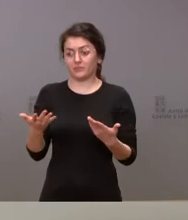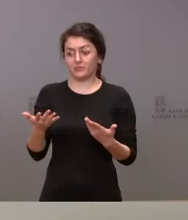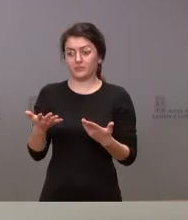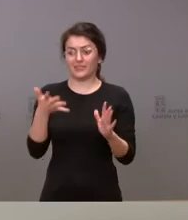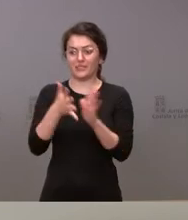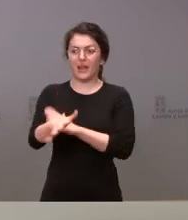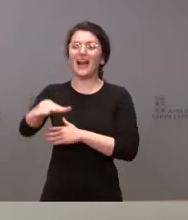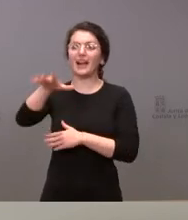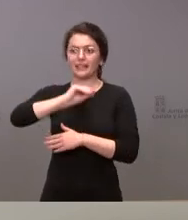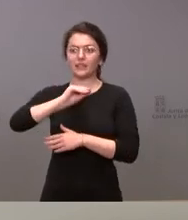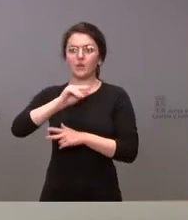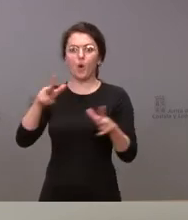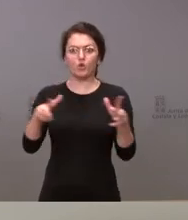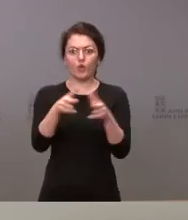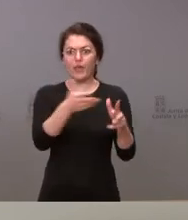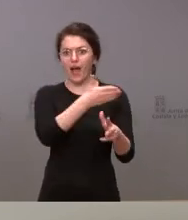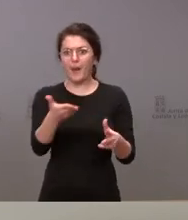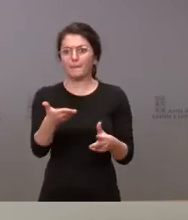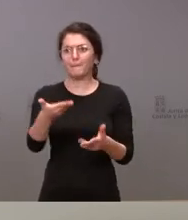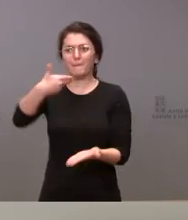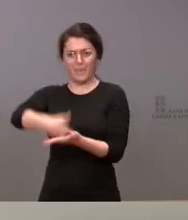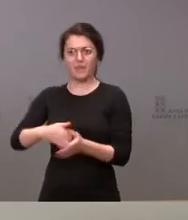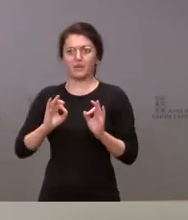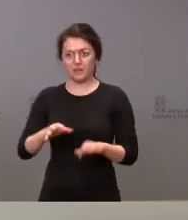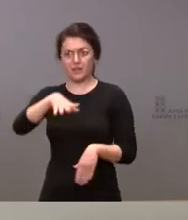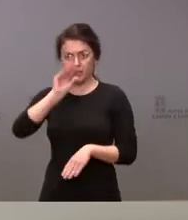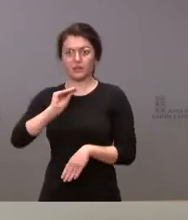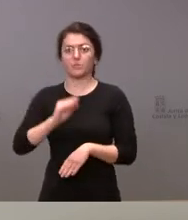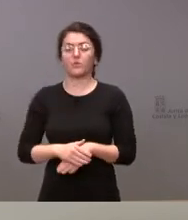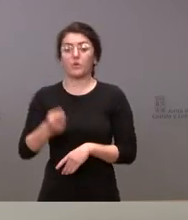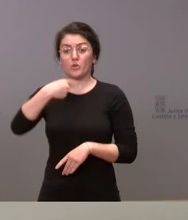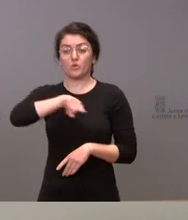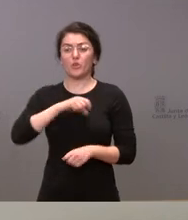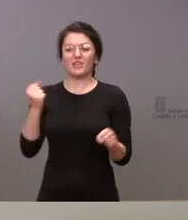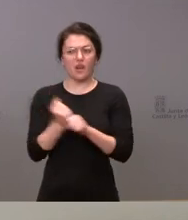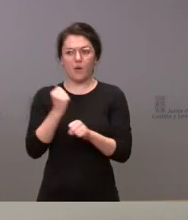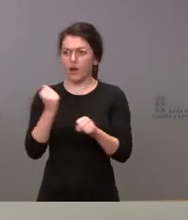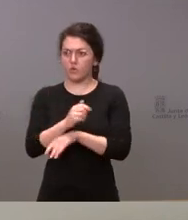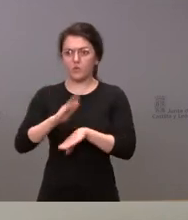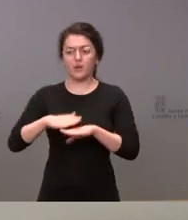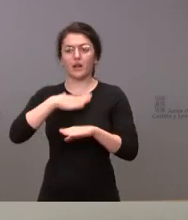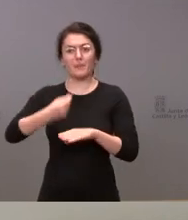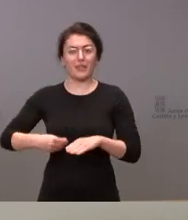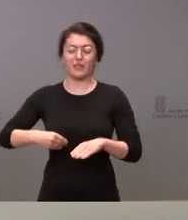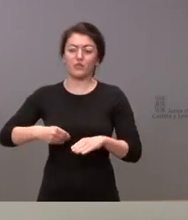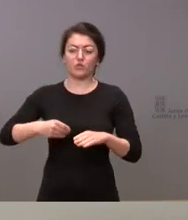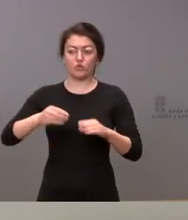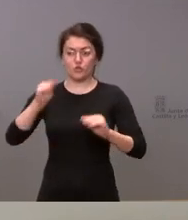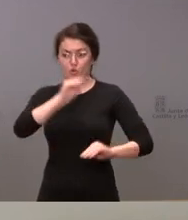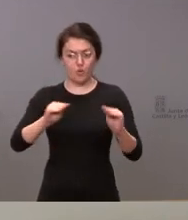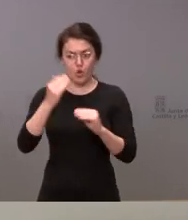demanda social. Estamos trabajando con todas nuestras capacidades para poderlo resolver. Como les digo, aunque hayamos